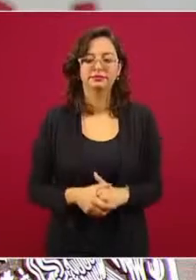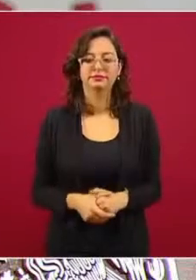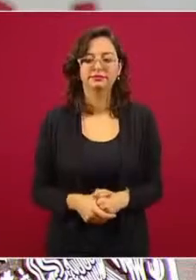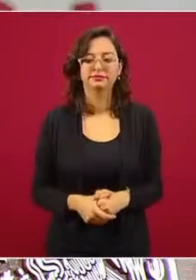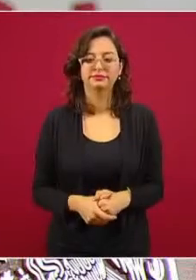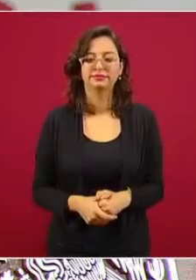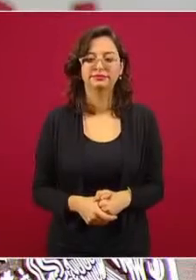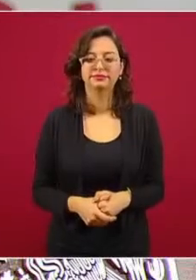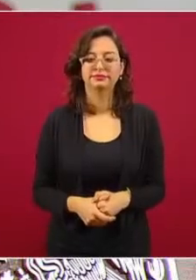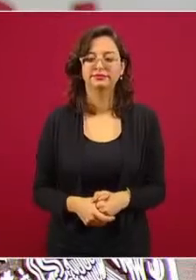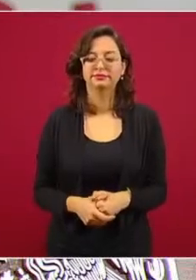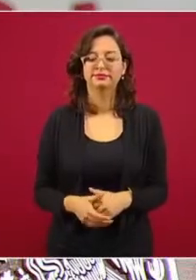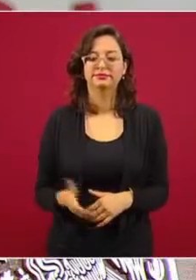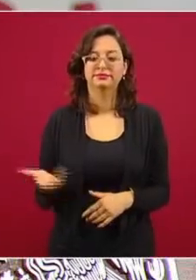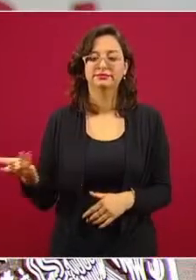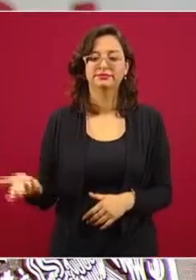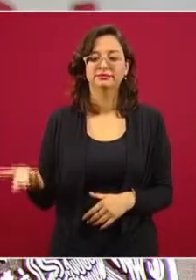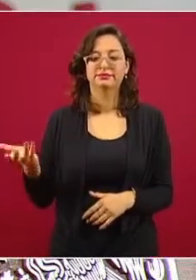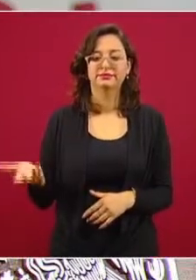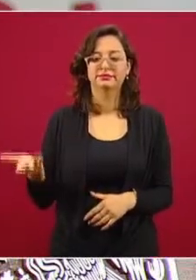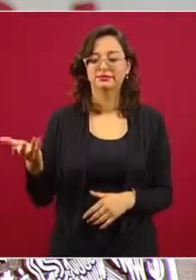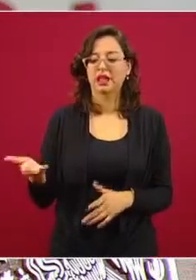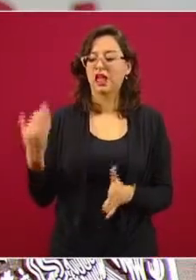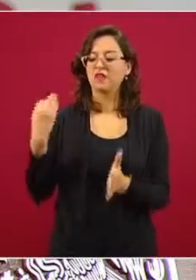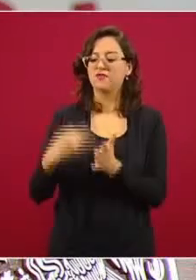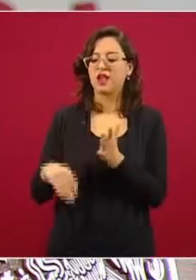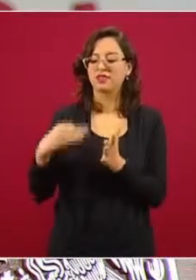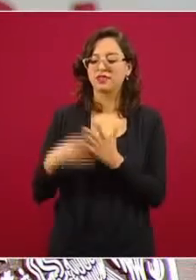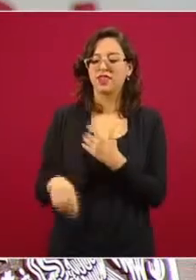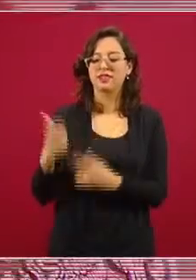Y hacía así, faltan 100.